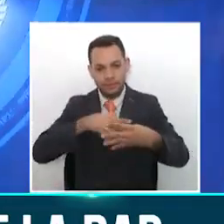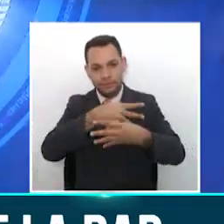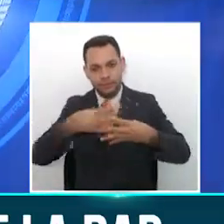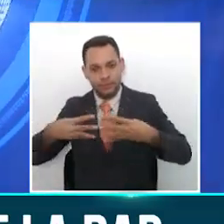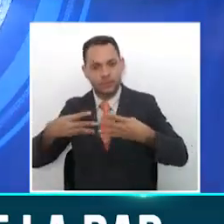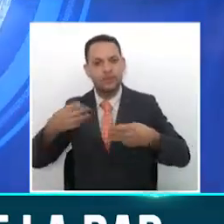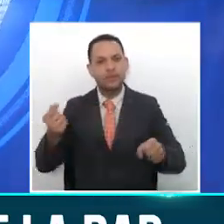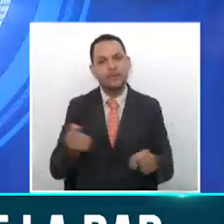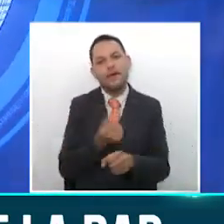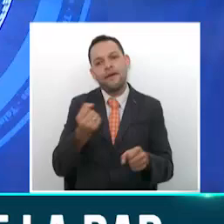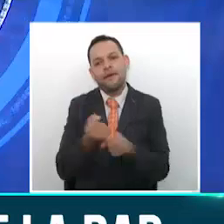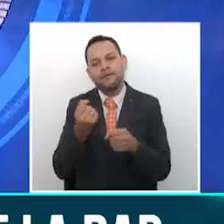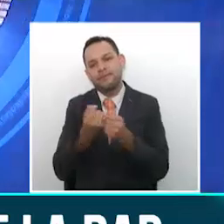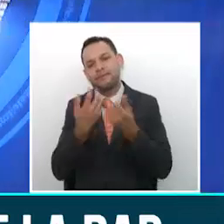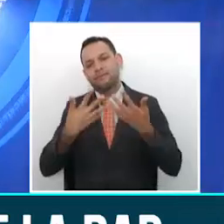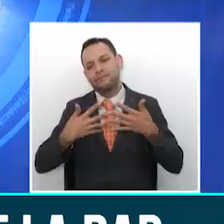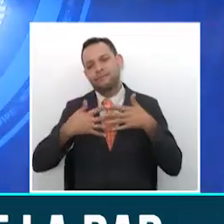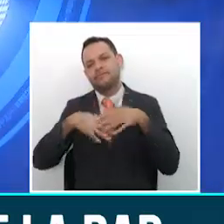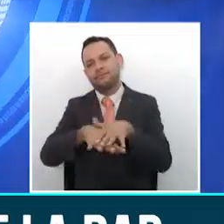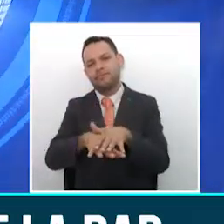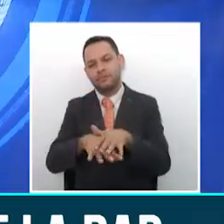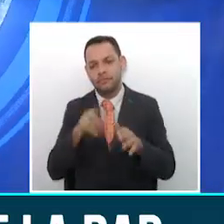y gestión de recursos a nivel nacional.